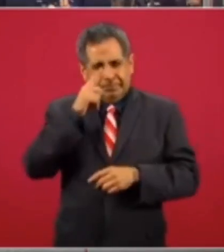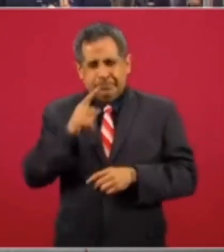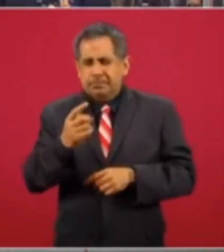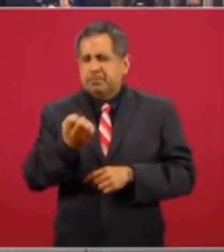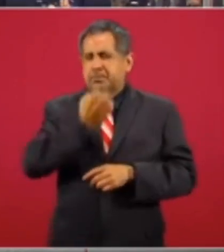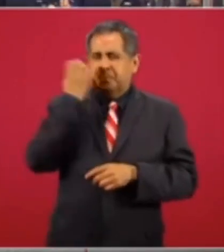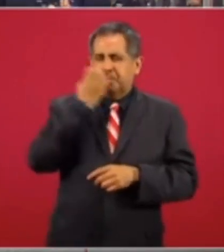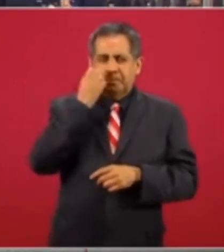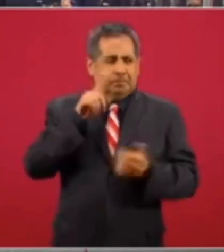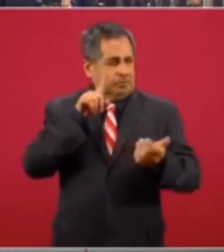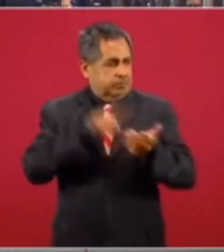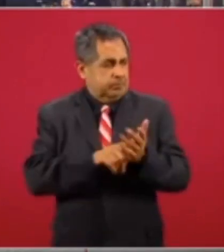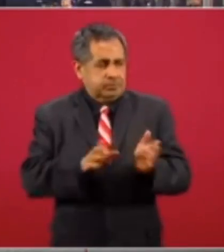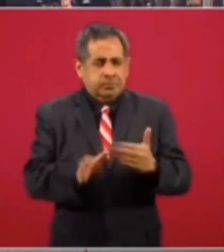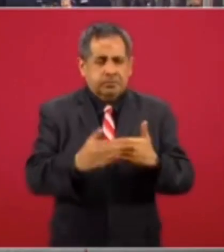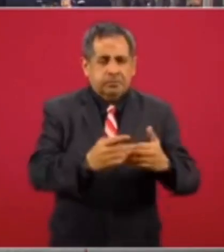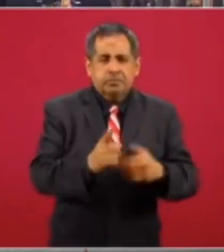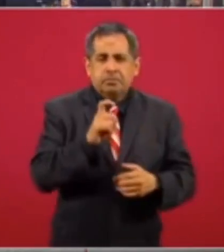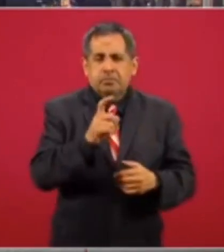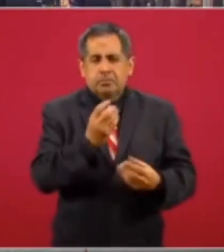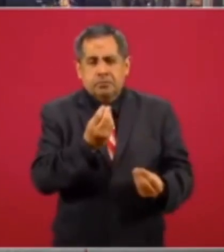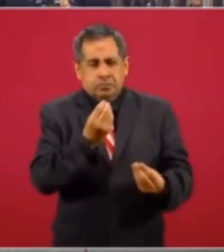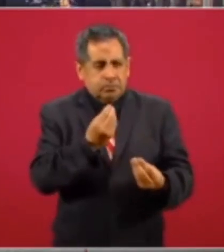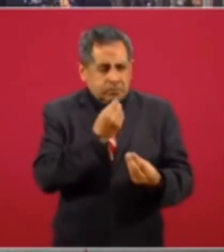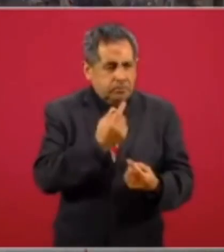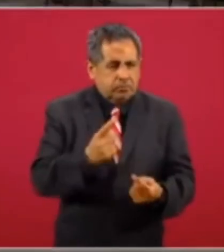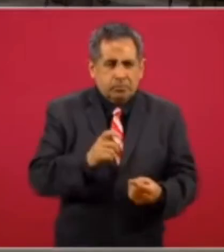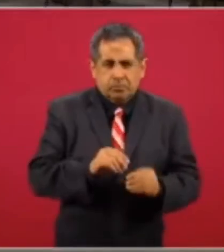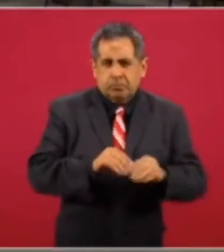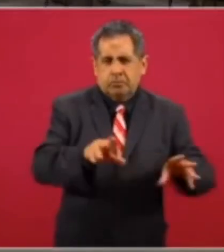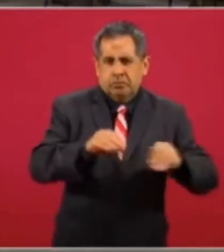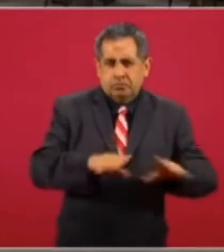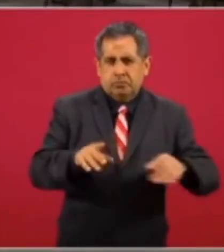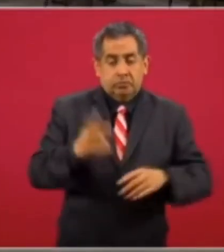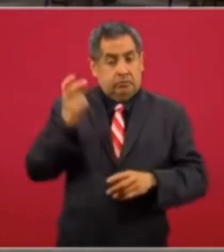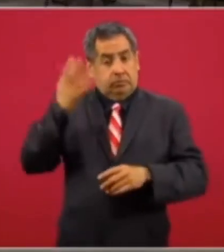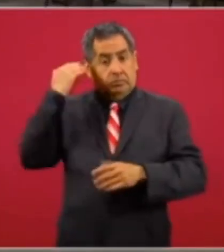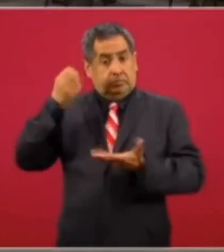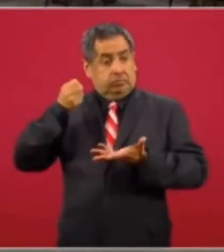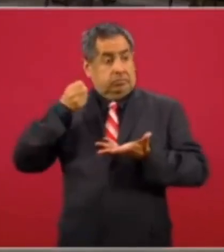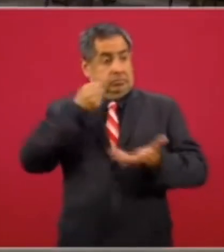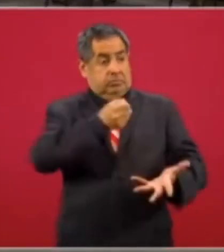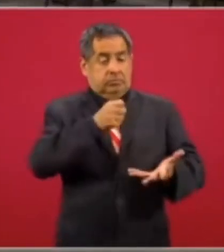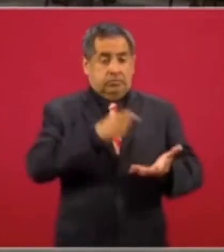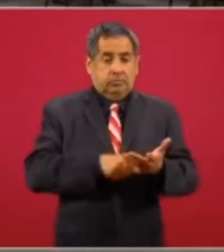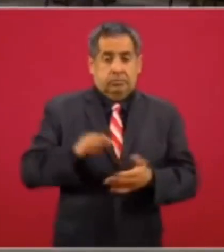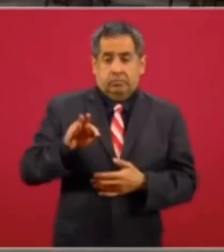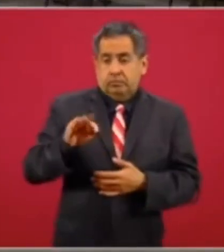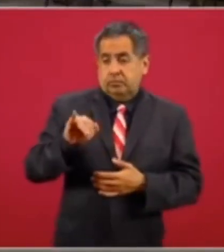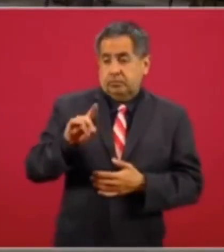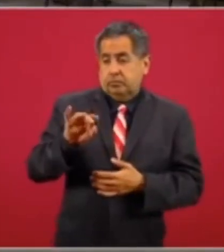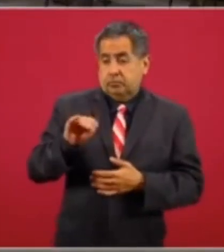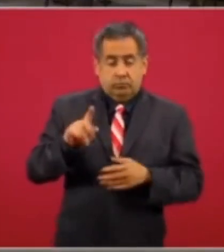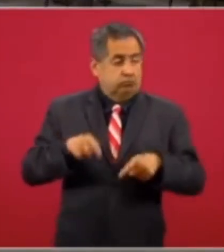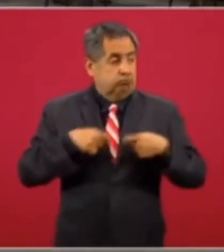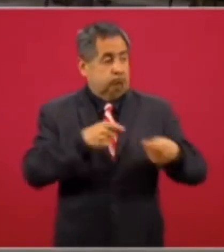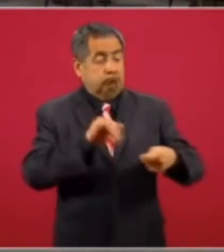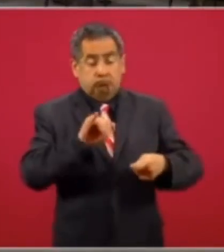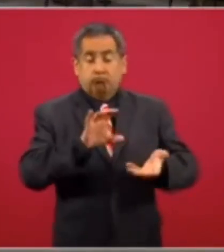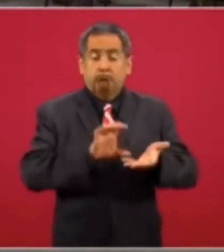que formó parte del fideicomiso de escuelas de excelencia para abatir el rezago educativo